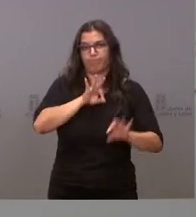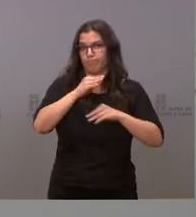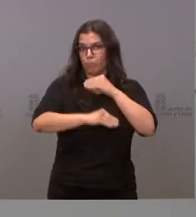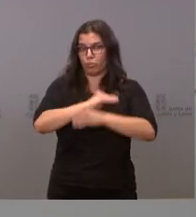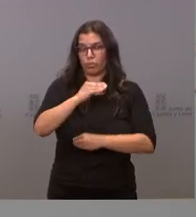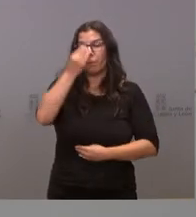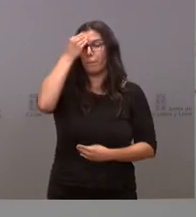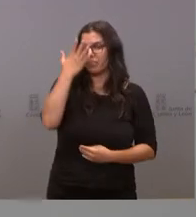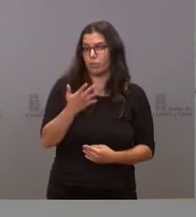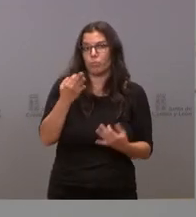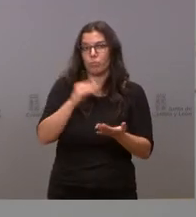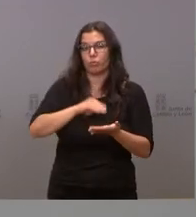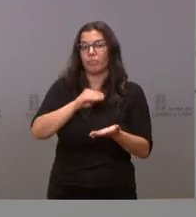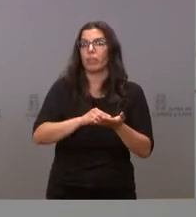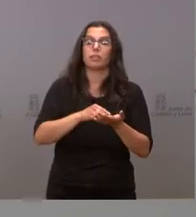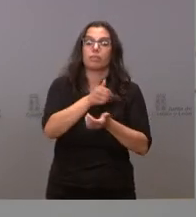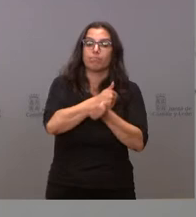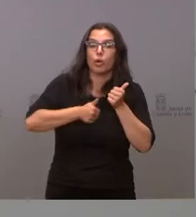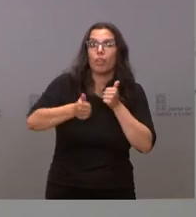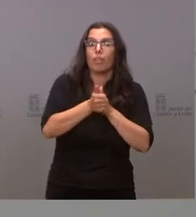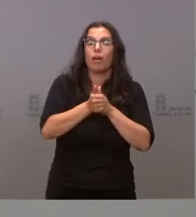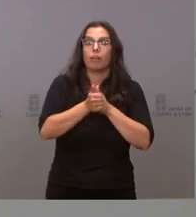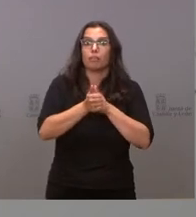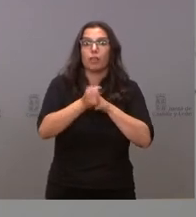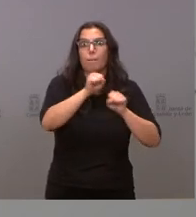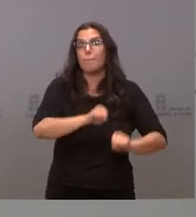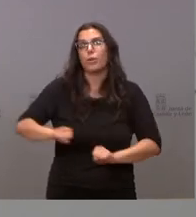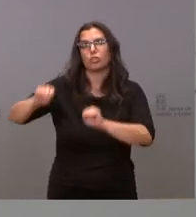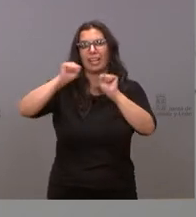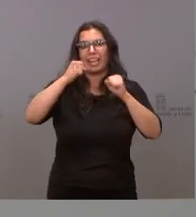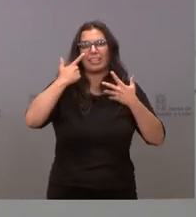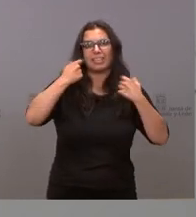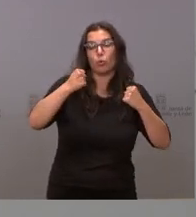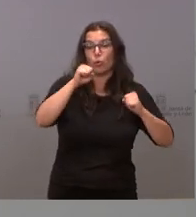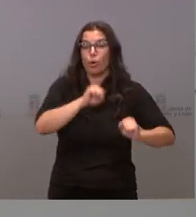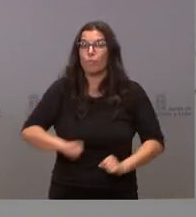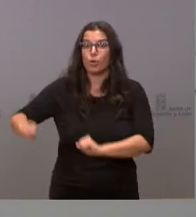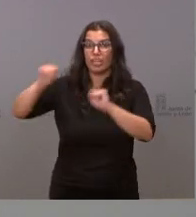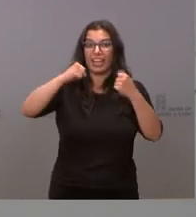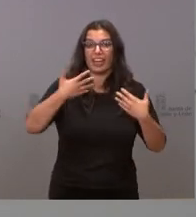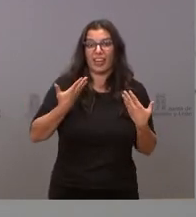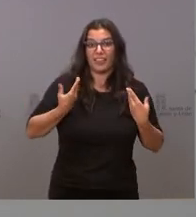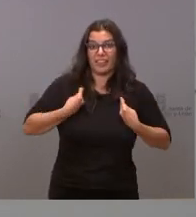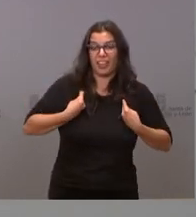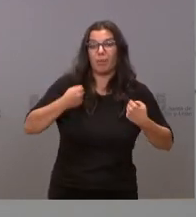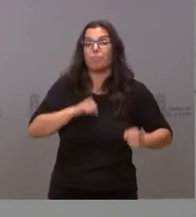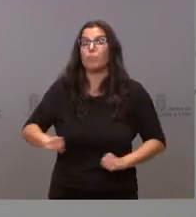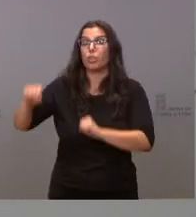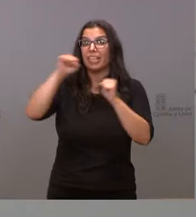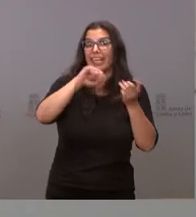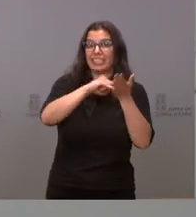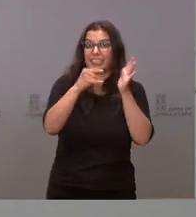protección de la vida, de la salud, del sistema sanitario de Castilla y León